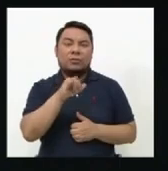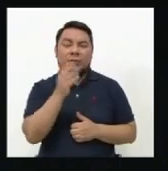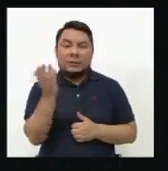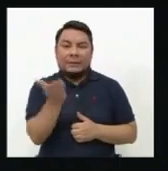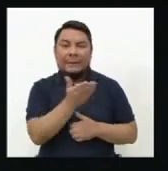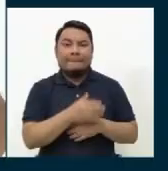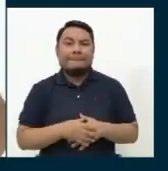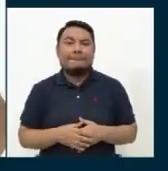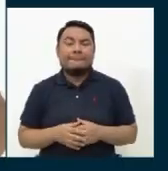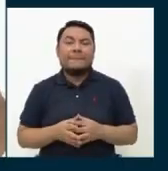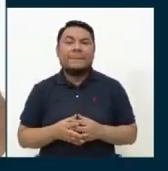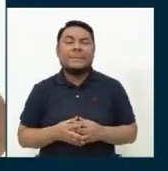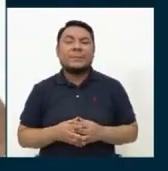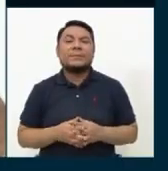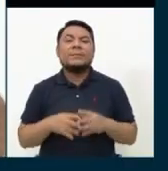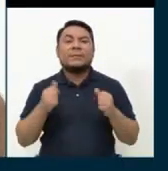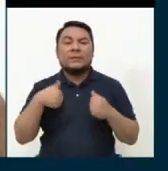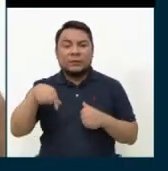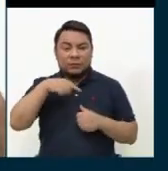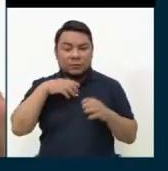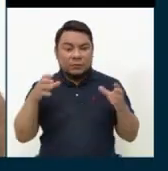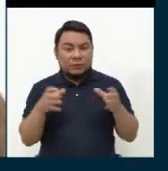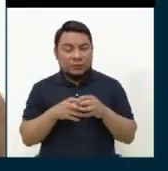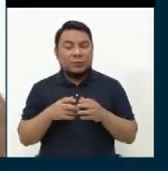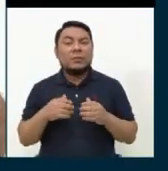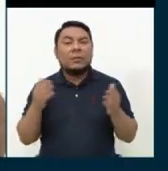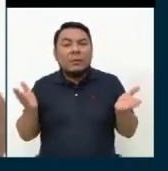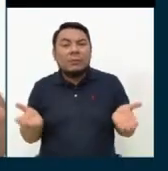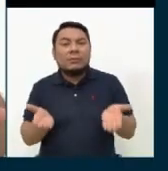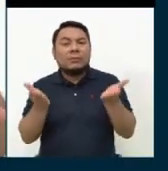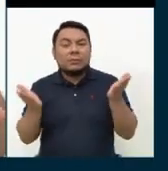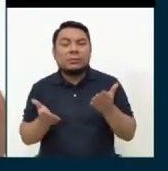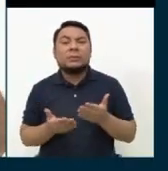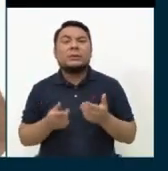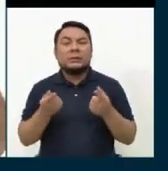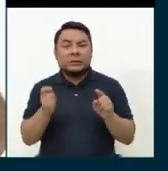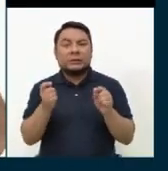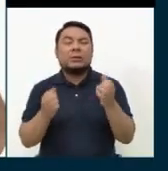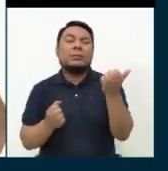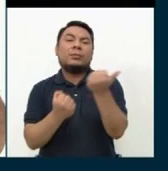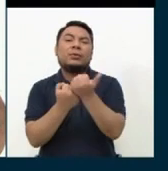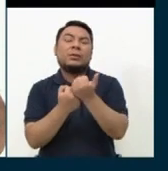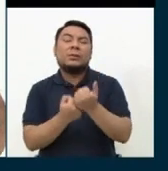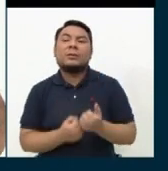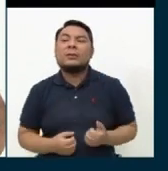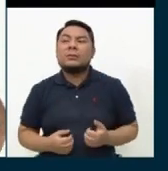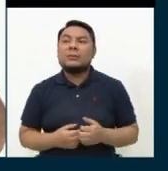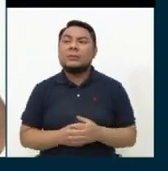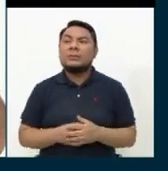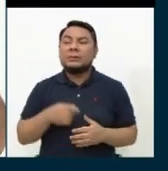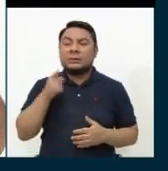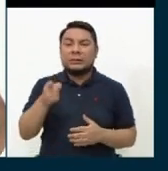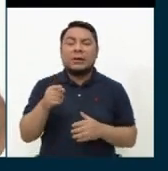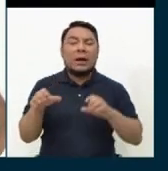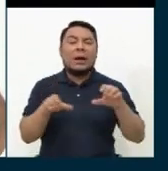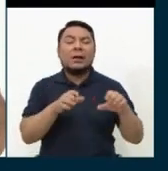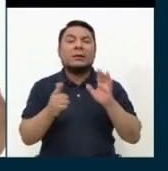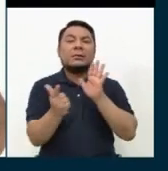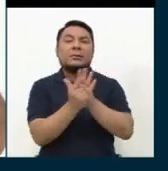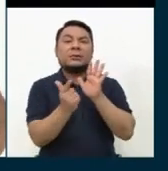Adelante. Vamos a promover, vamos a tratar de apoyar para que se haga una ley